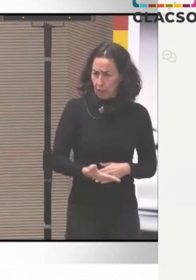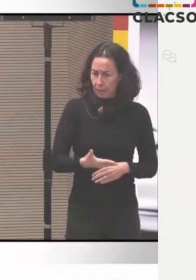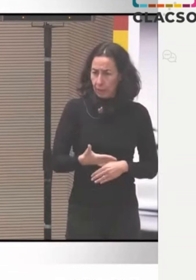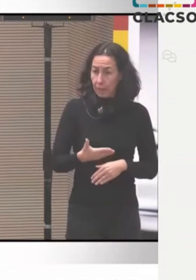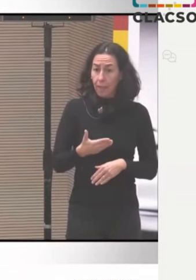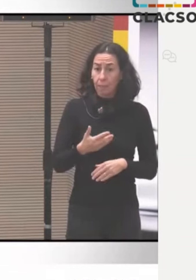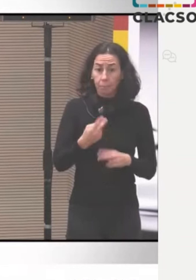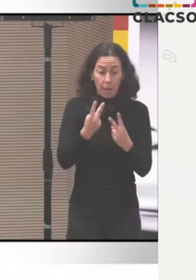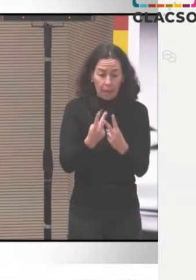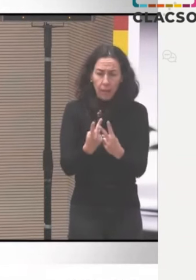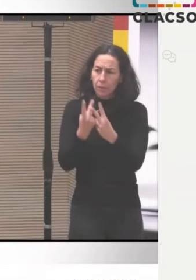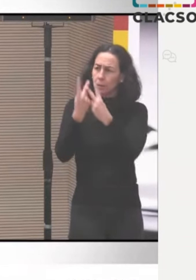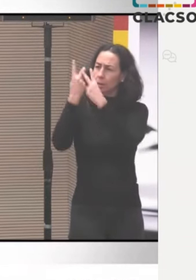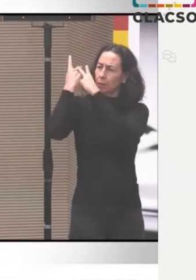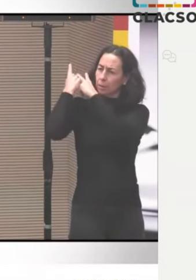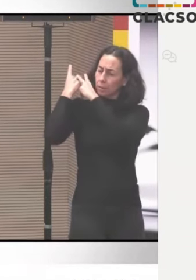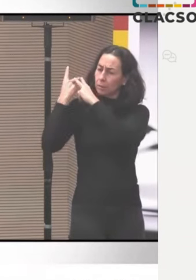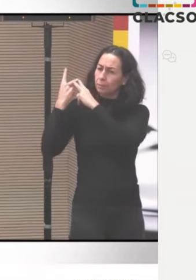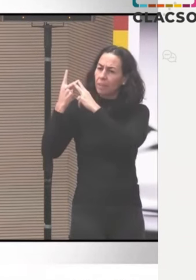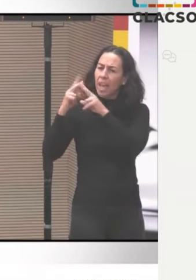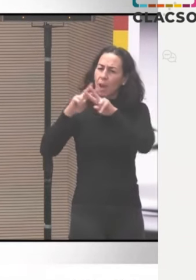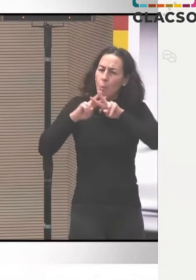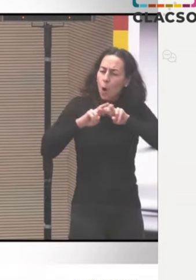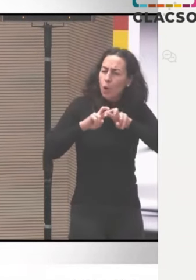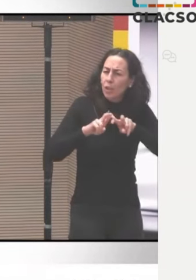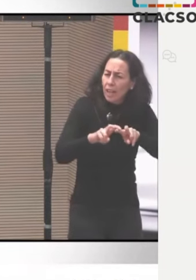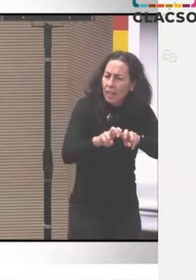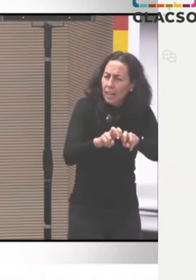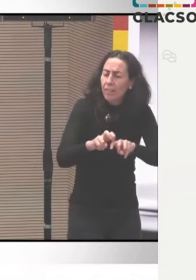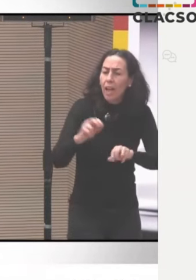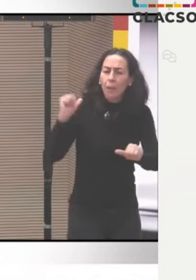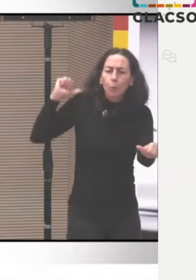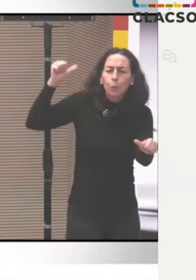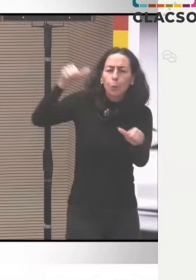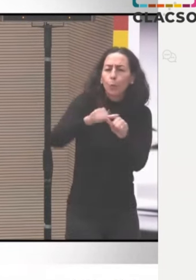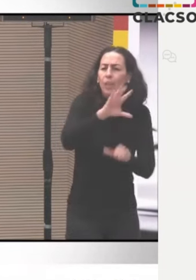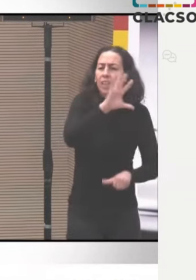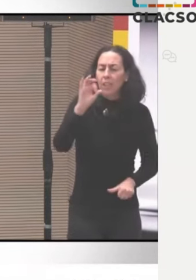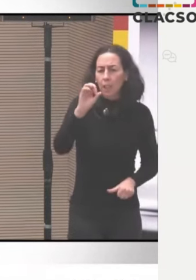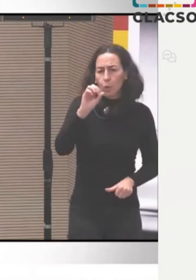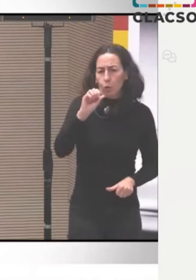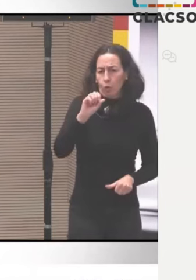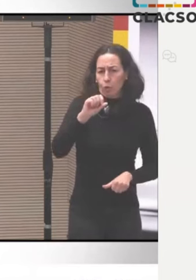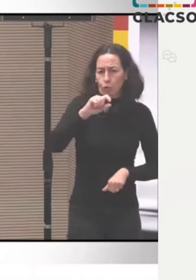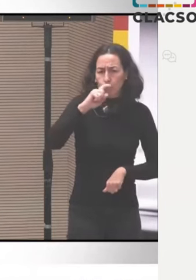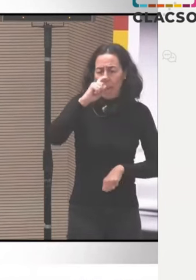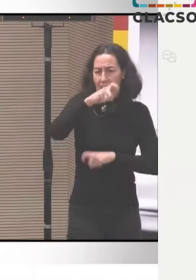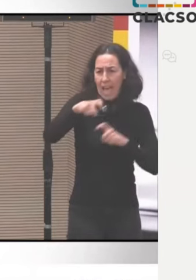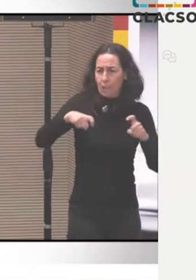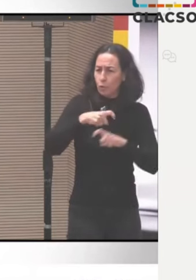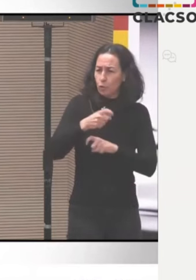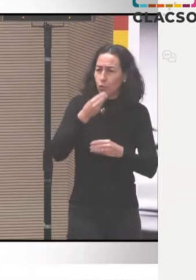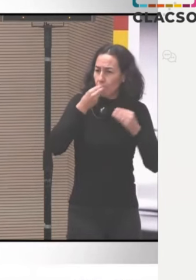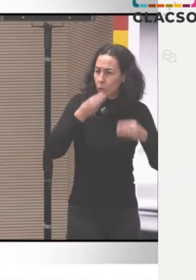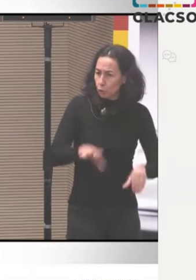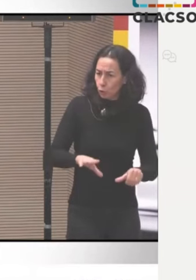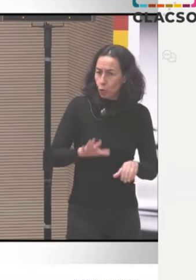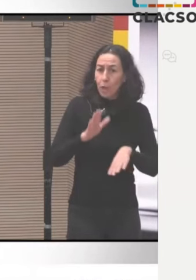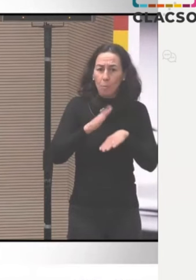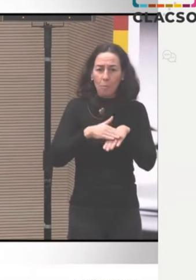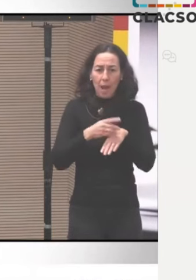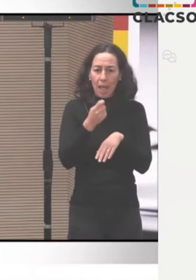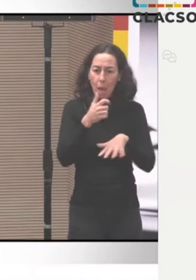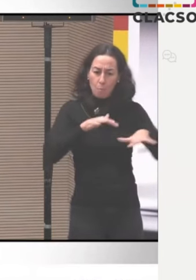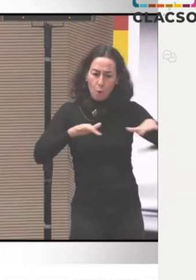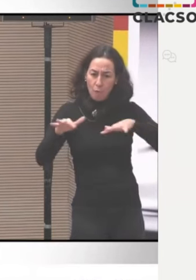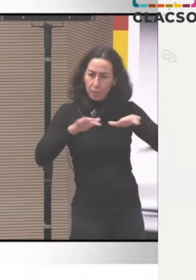global, ha sido marcado por un profundo proceso de expropiación de los territorios y por un modelo de desarrollo que